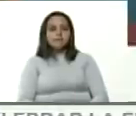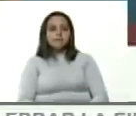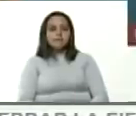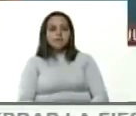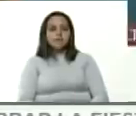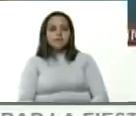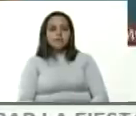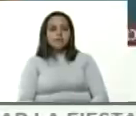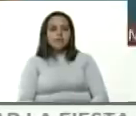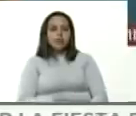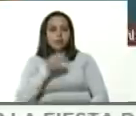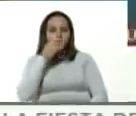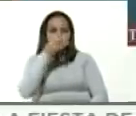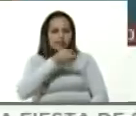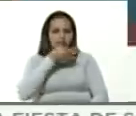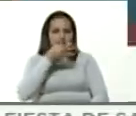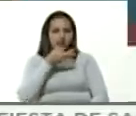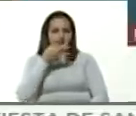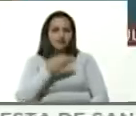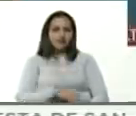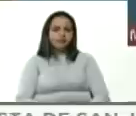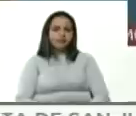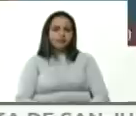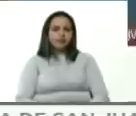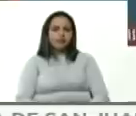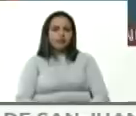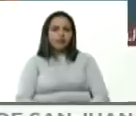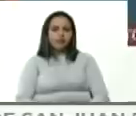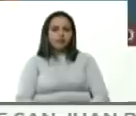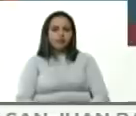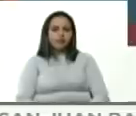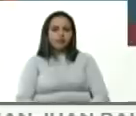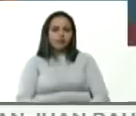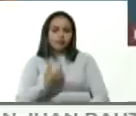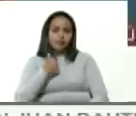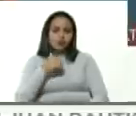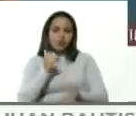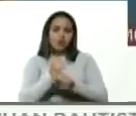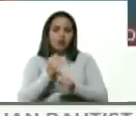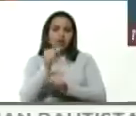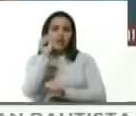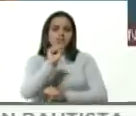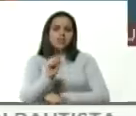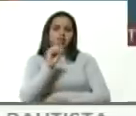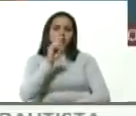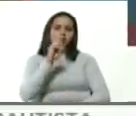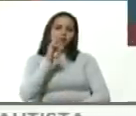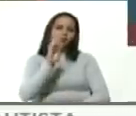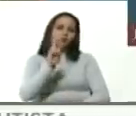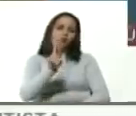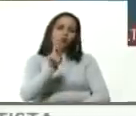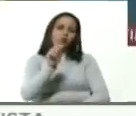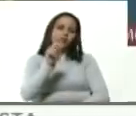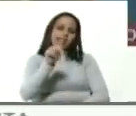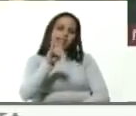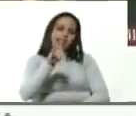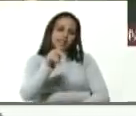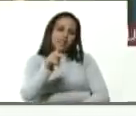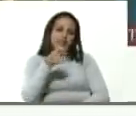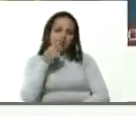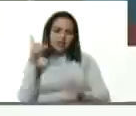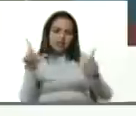buenas tardes ministro soy Alexander Perepechenov de la agencia Sputnik y quisiera tratar dos temas si es posible